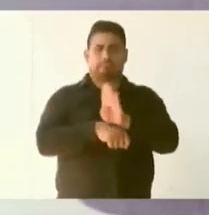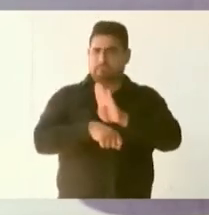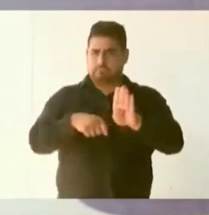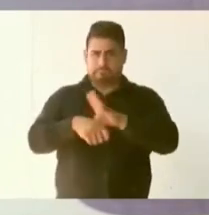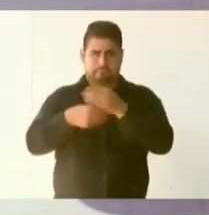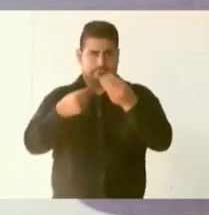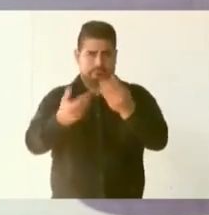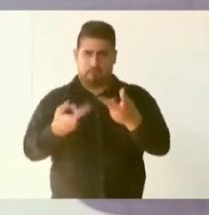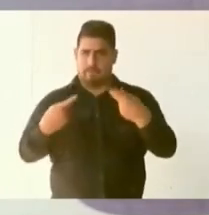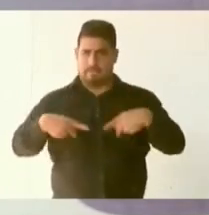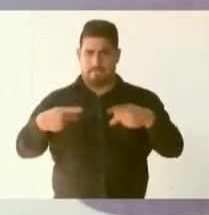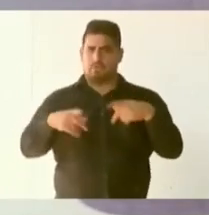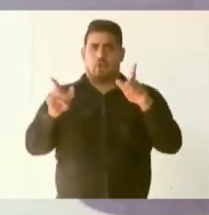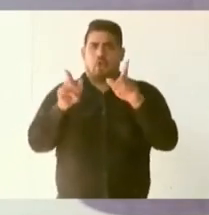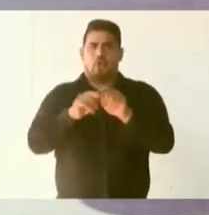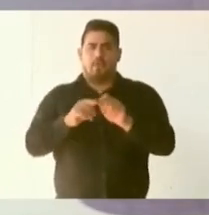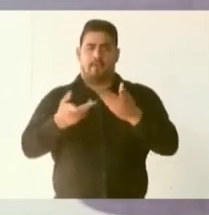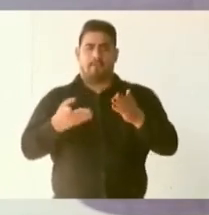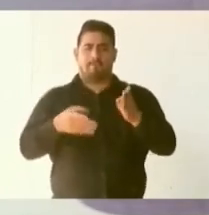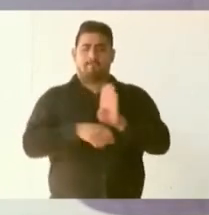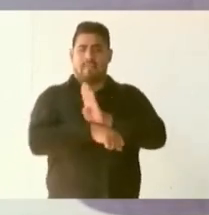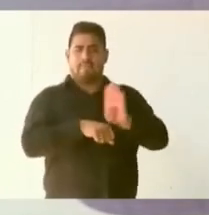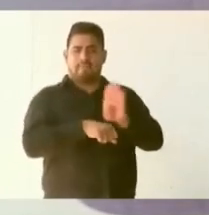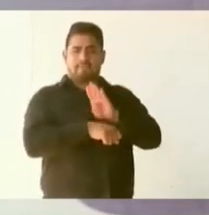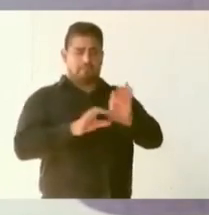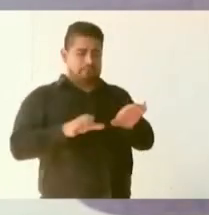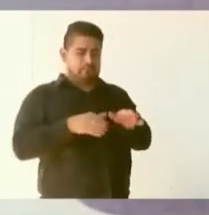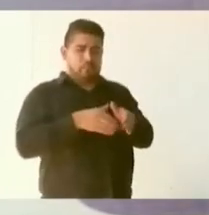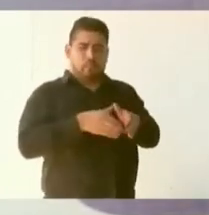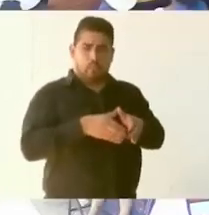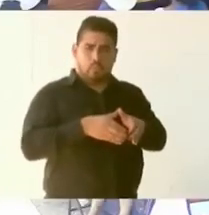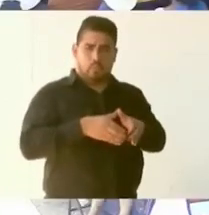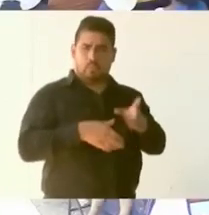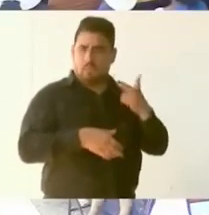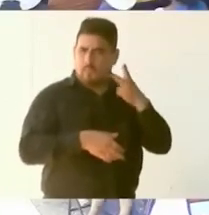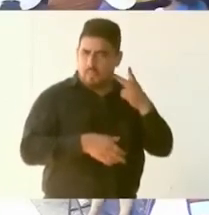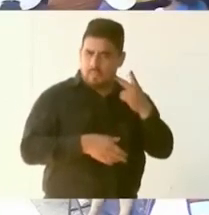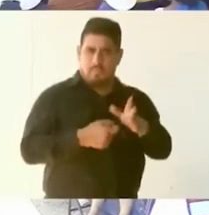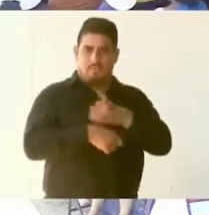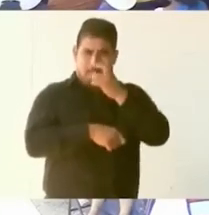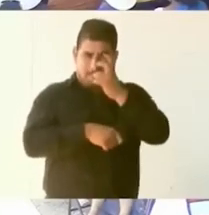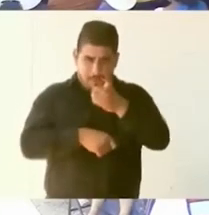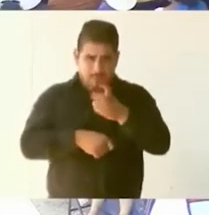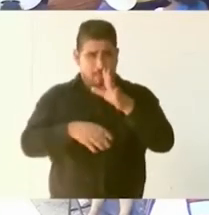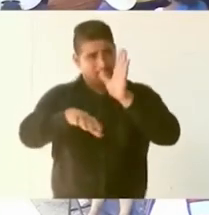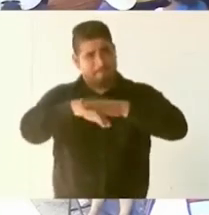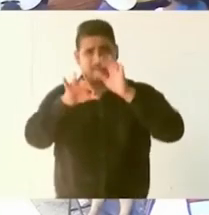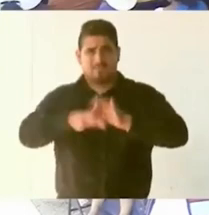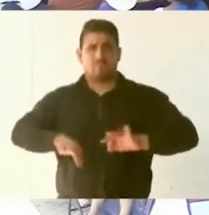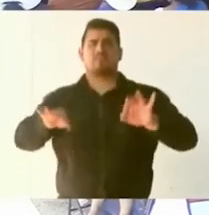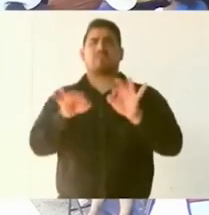pueblo, solamente en beneficio de una minoría. Por eso lo más importante